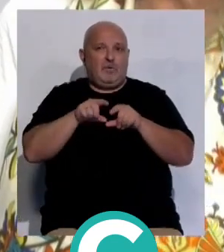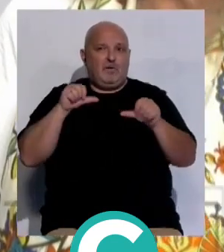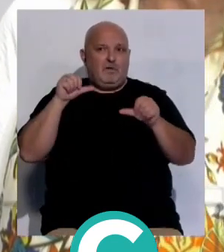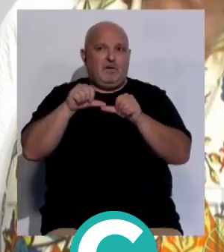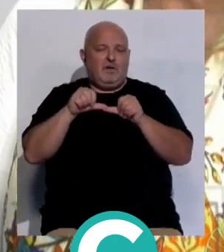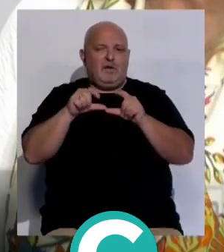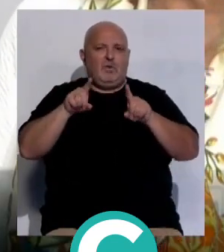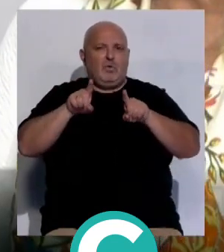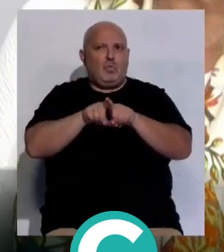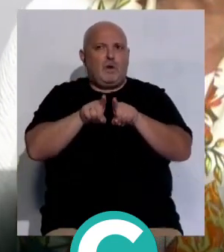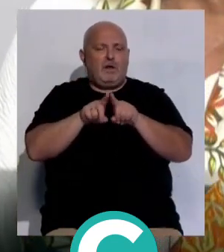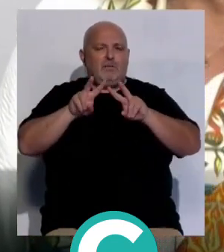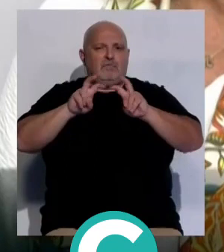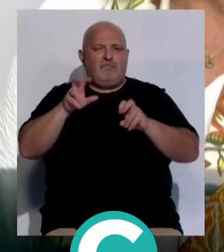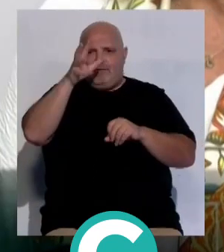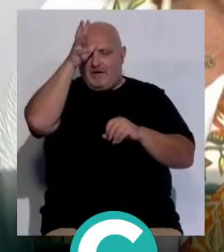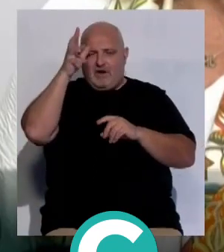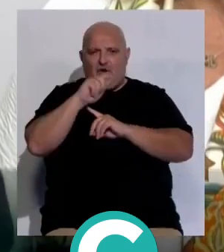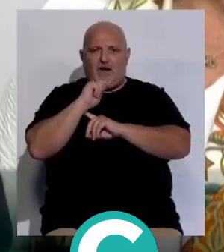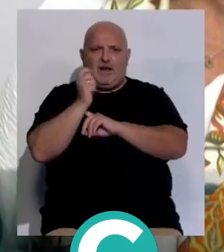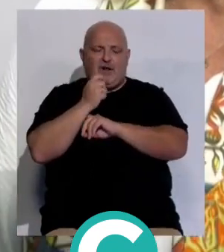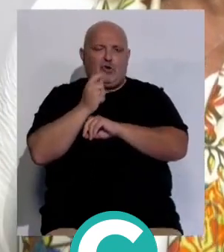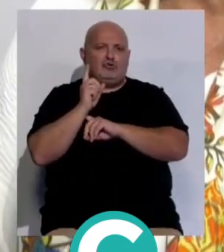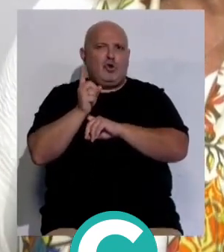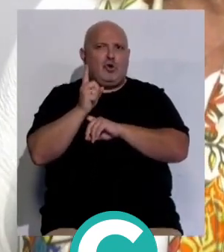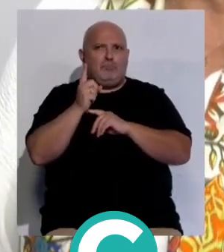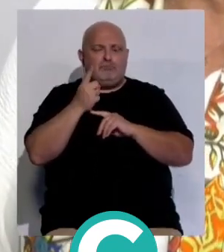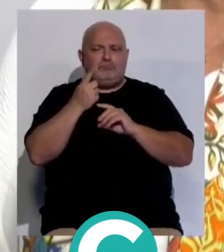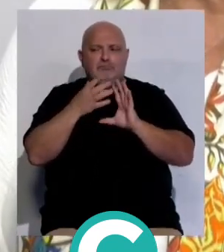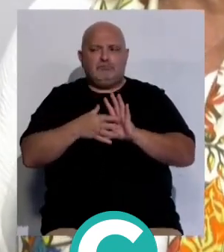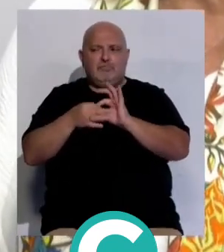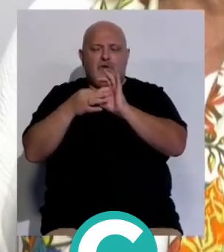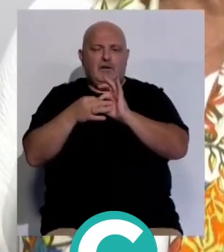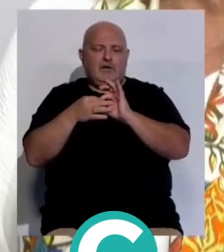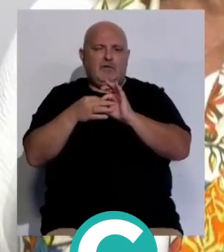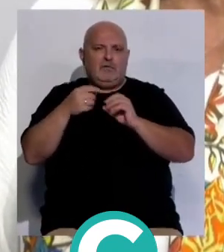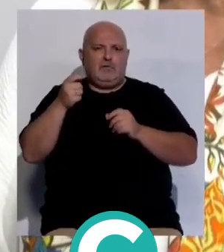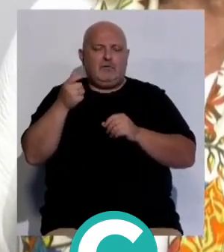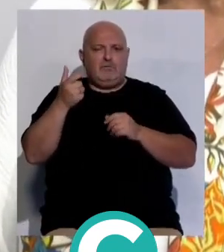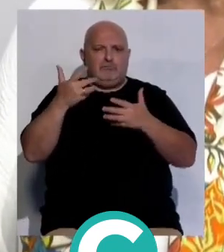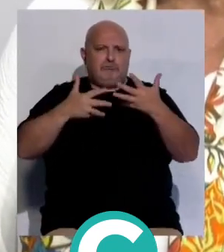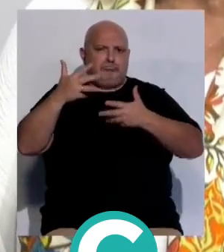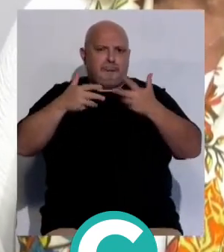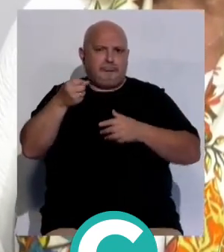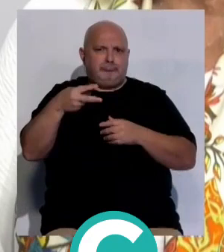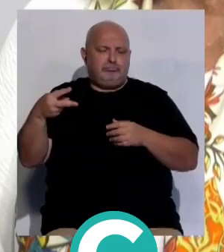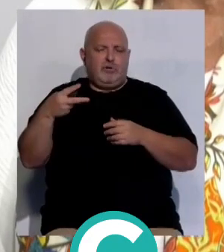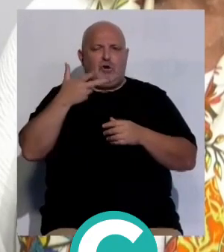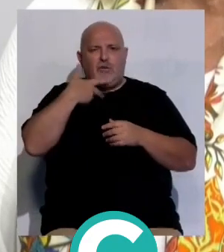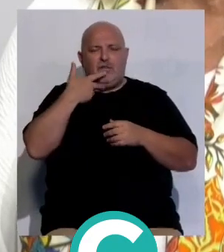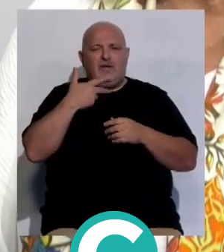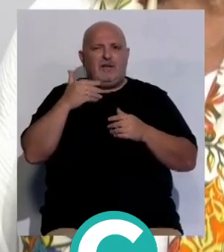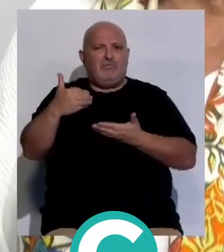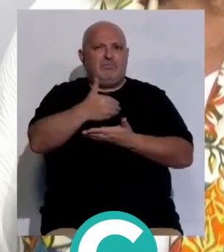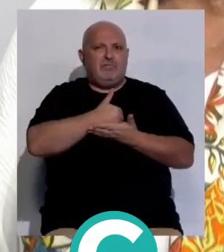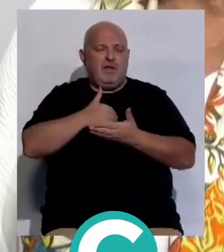la trayectoria va a ser un verano de récord, no de récord solo cuantitativamente, sino cualitativamente. Hemos conocido que